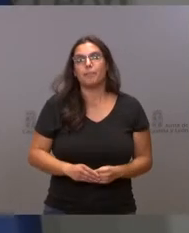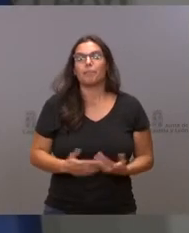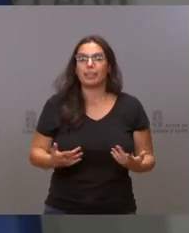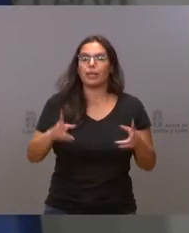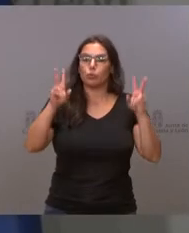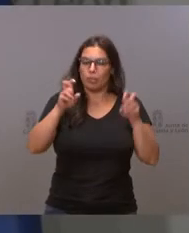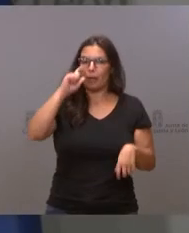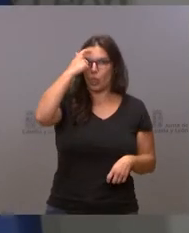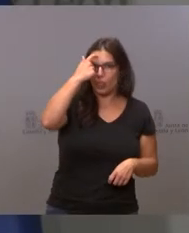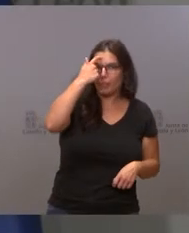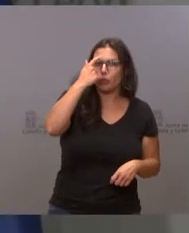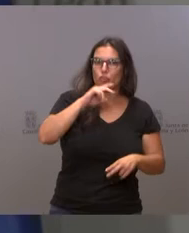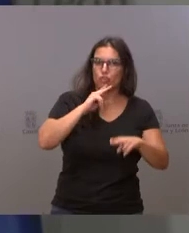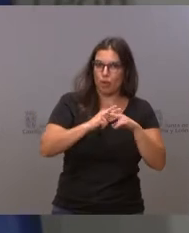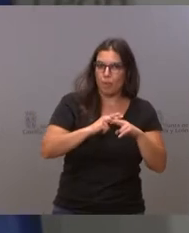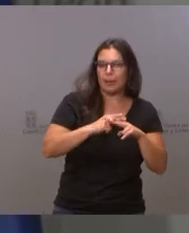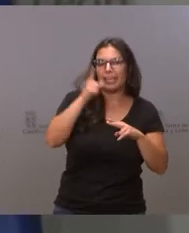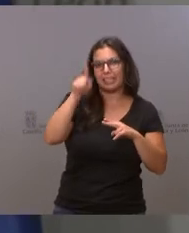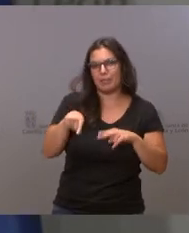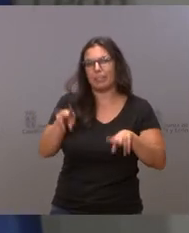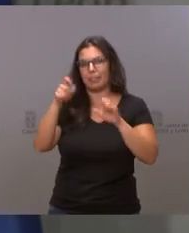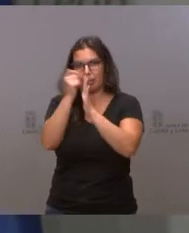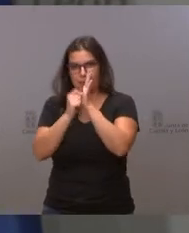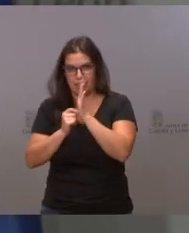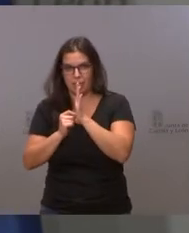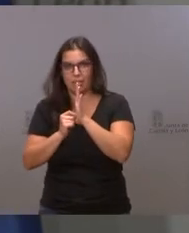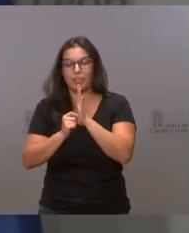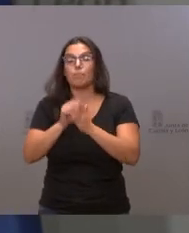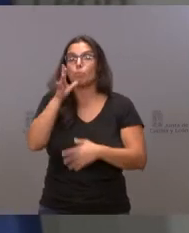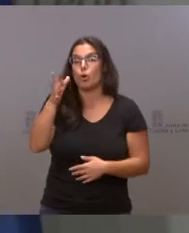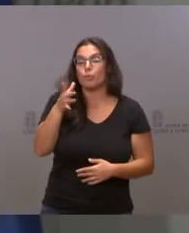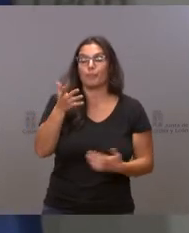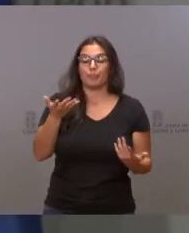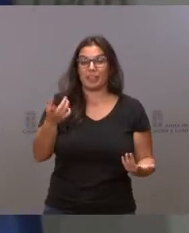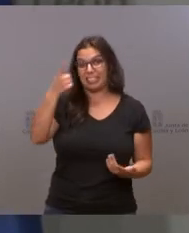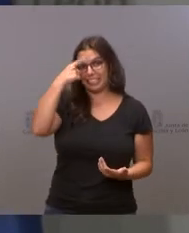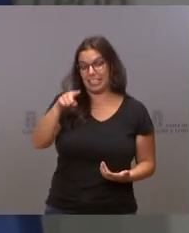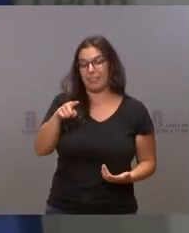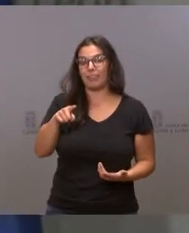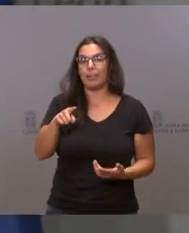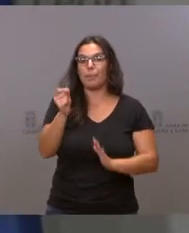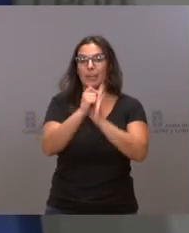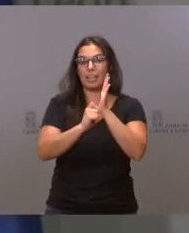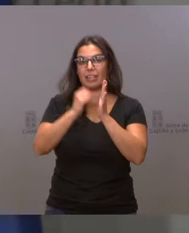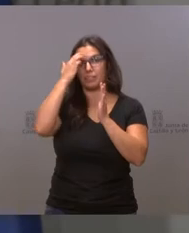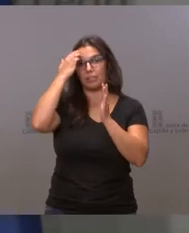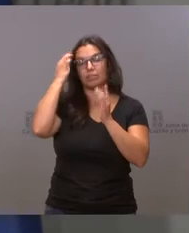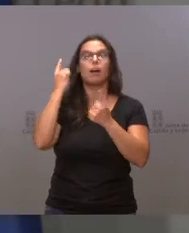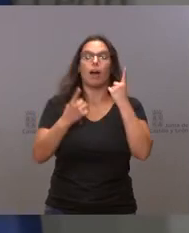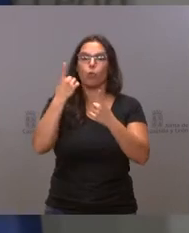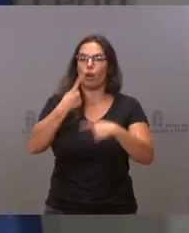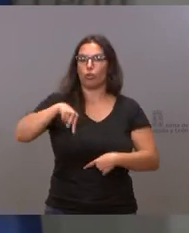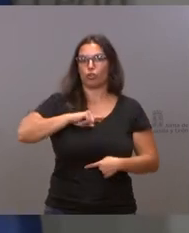terminológica y una cuestión de medidas. Las medidas que a nosotros nos corresponden, sabe usted que hay un conjunto de medidas que nosotros tenemos que